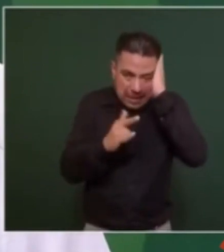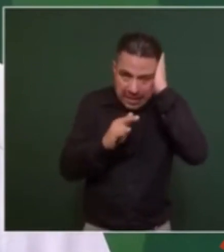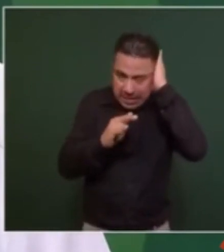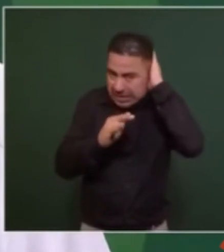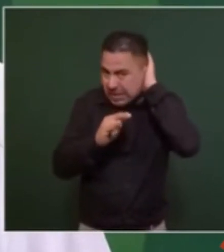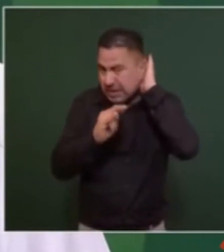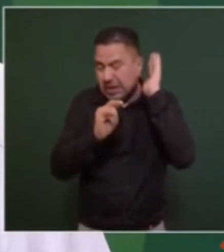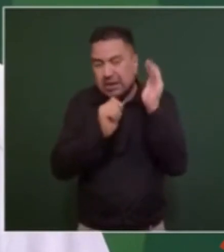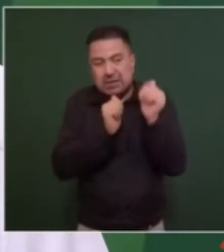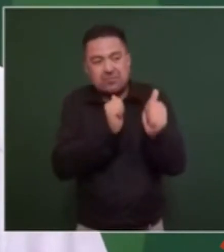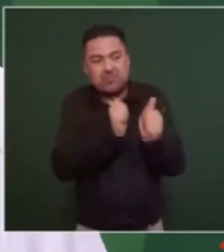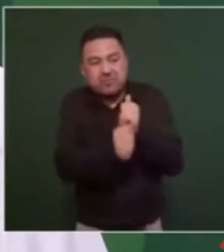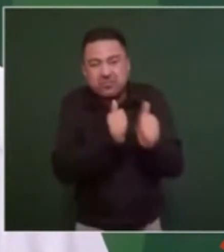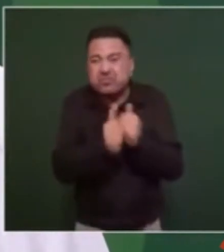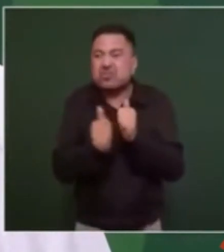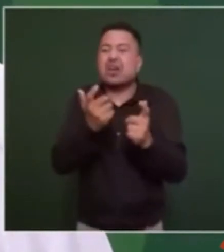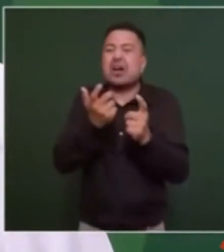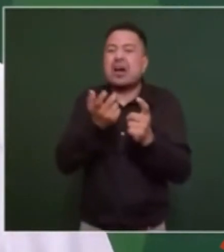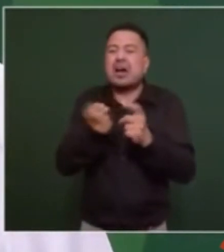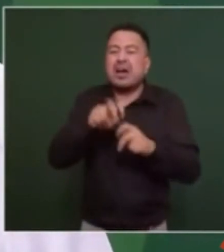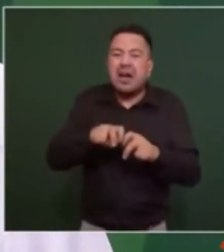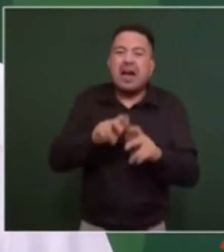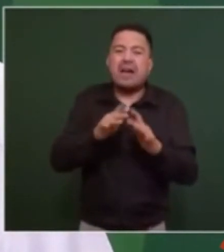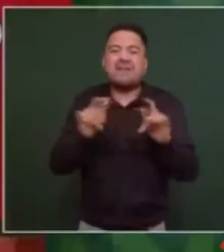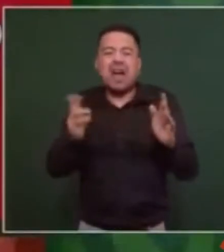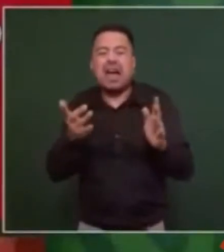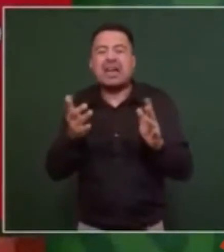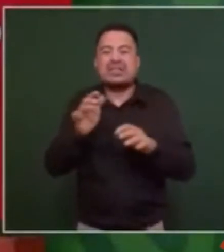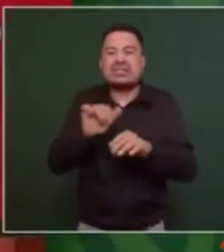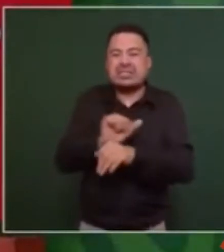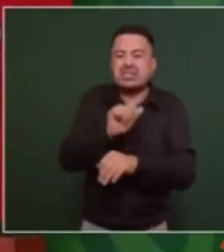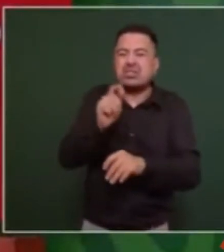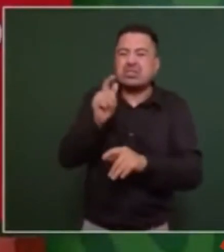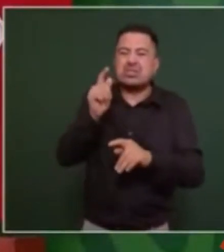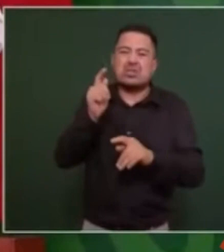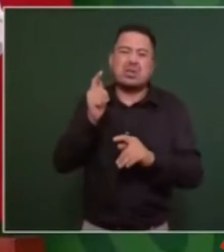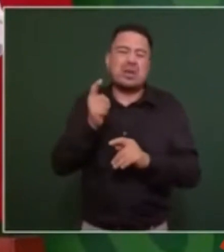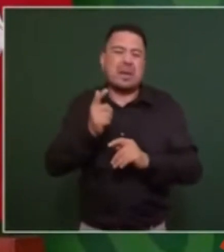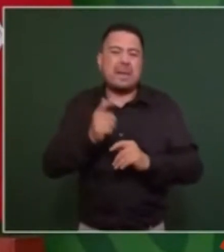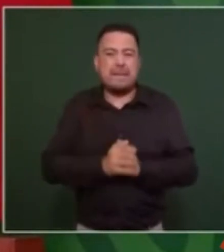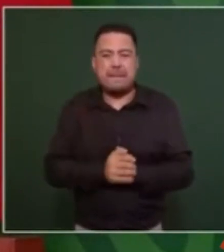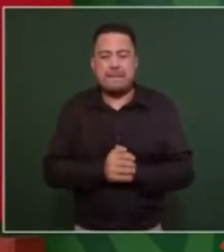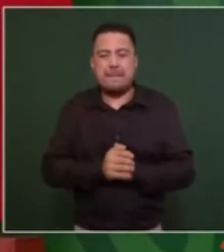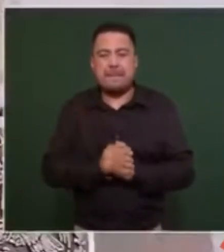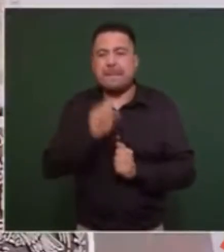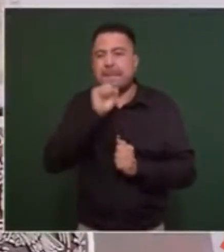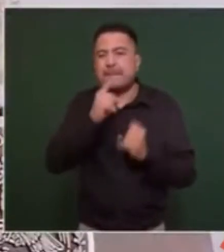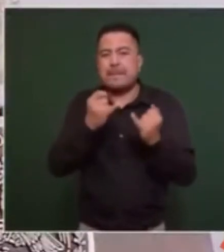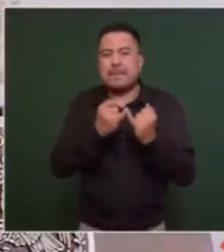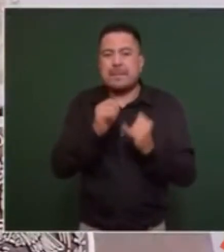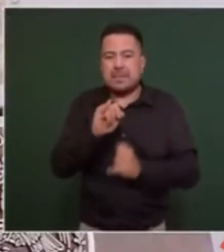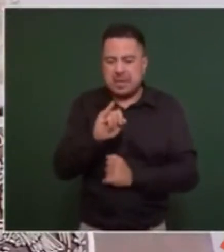triatlón, tour de france, spartan race y iron man.